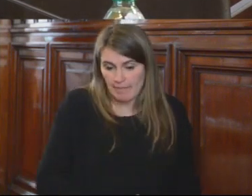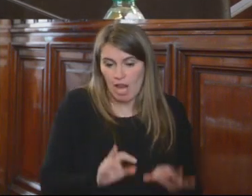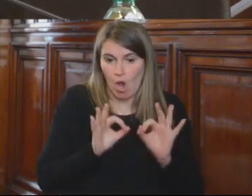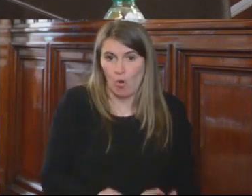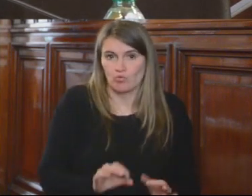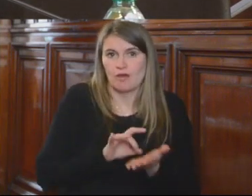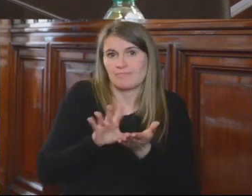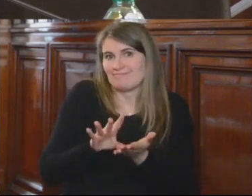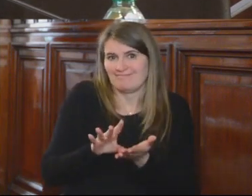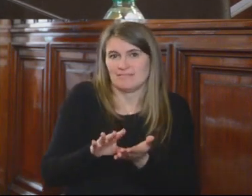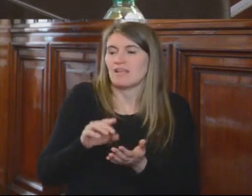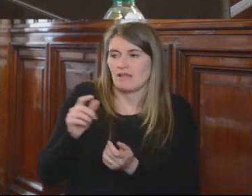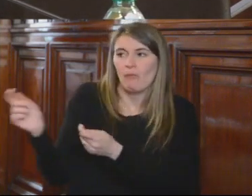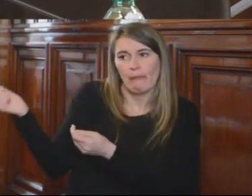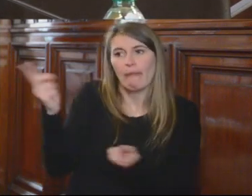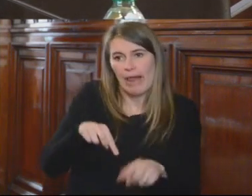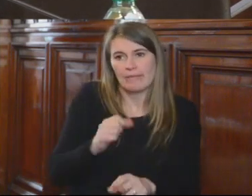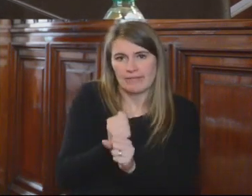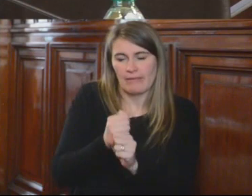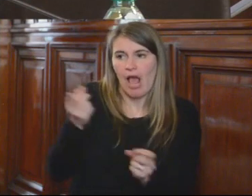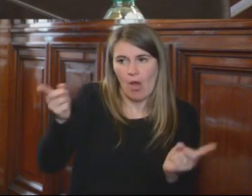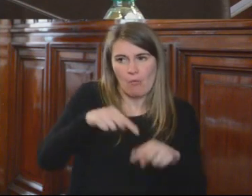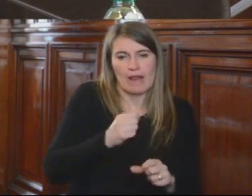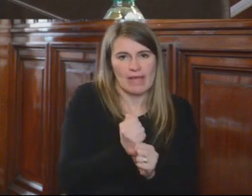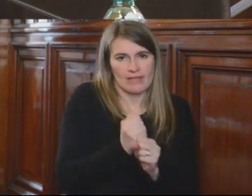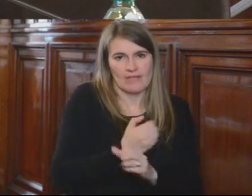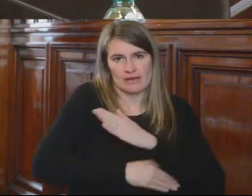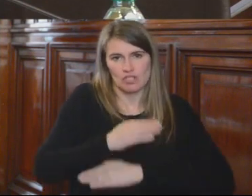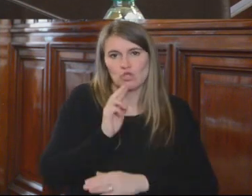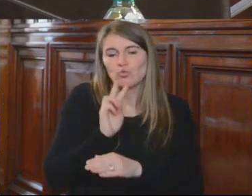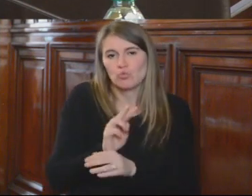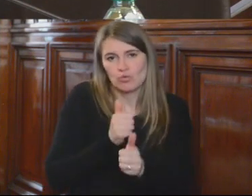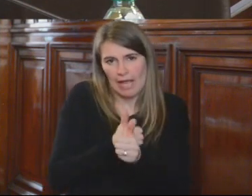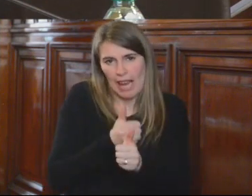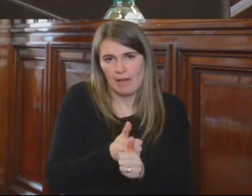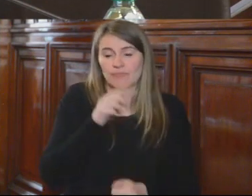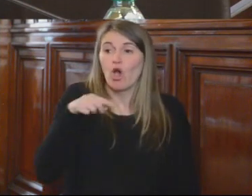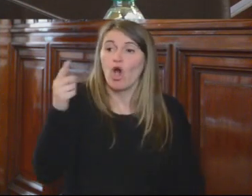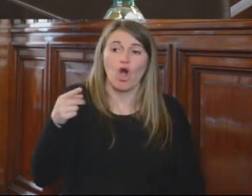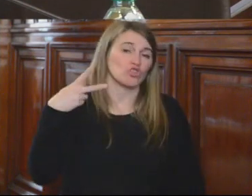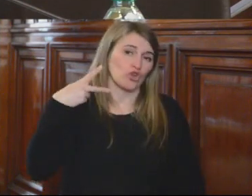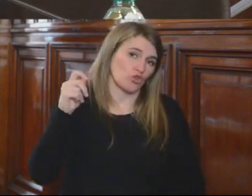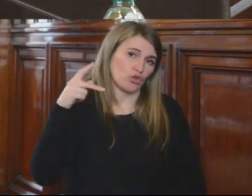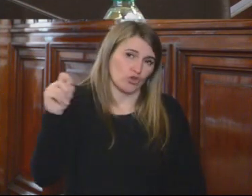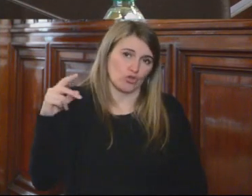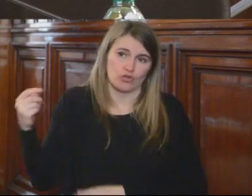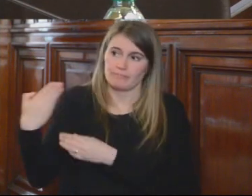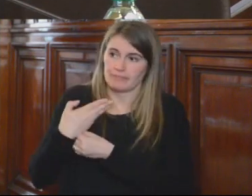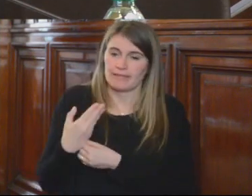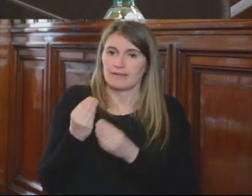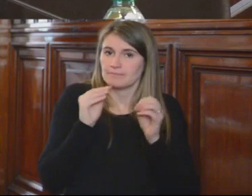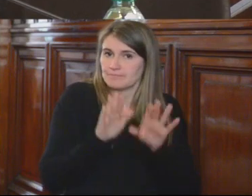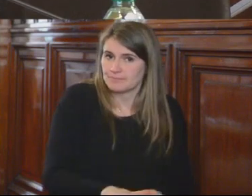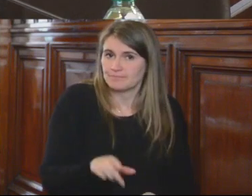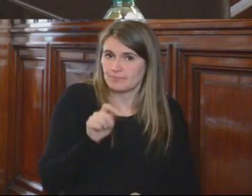nueve acciones de tutela de garantías constitucionales fueron denegadas. El Estado ha cumplido